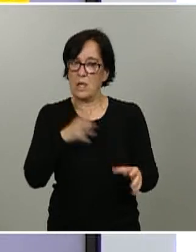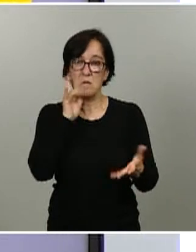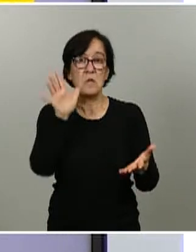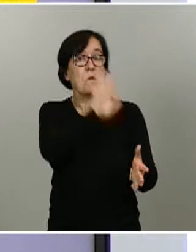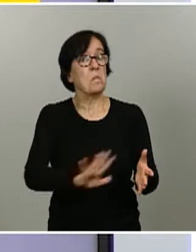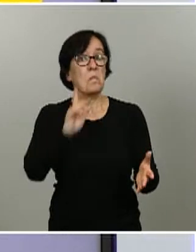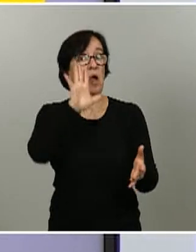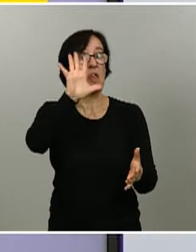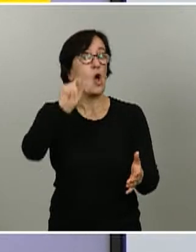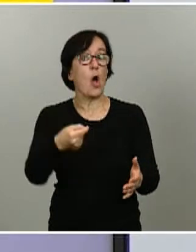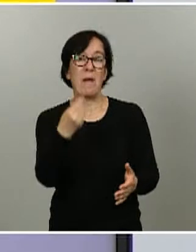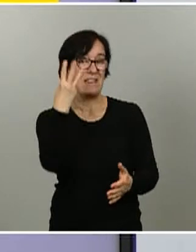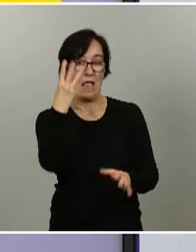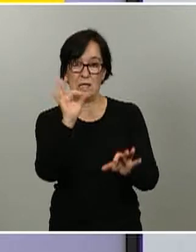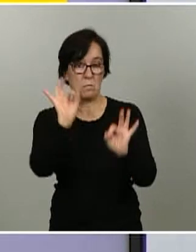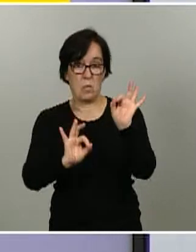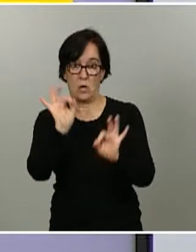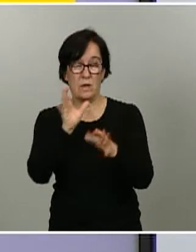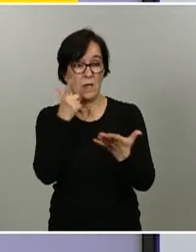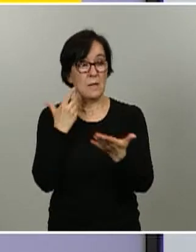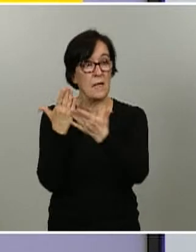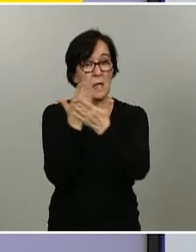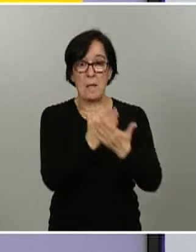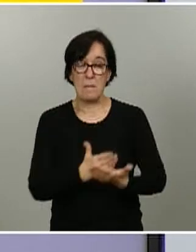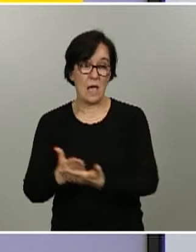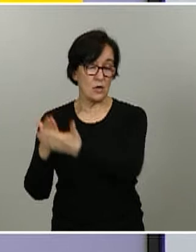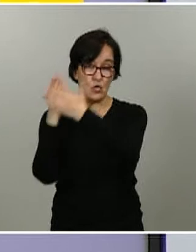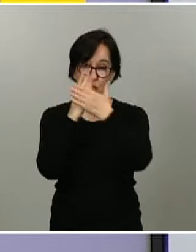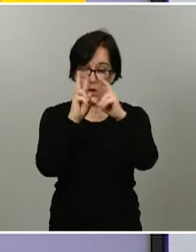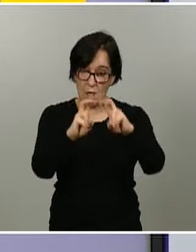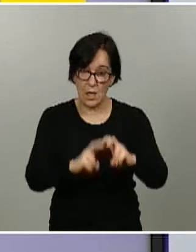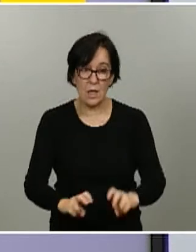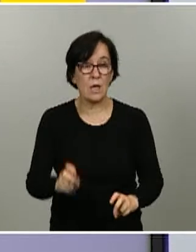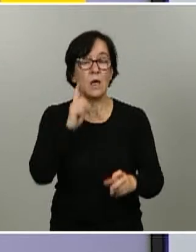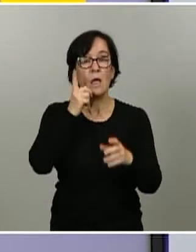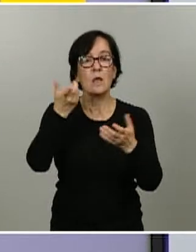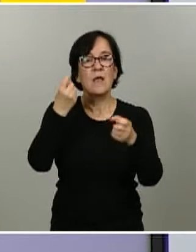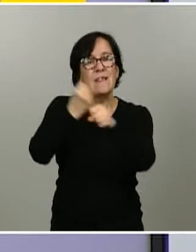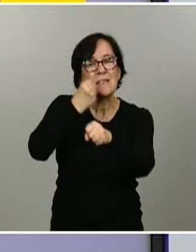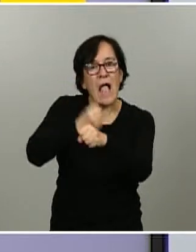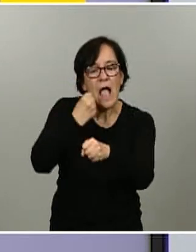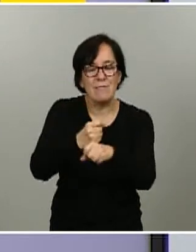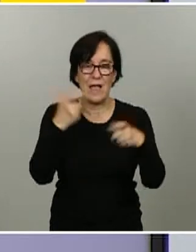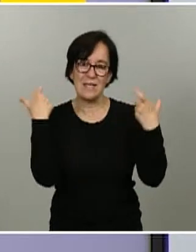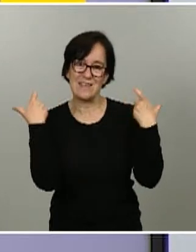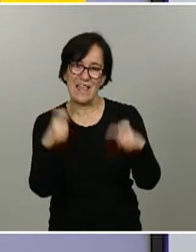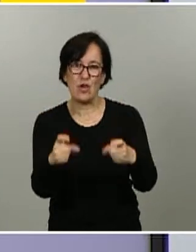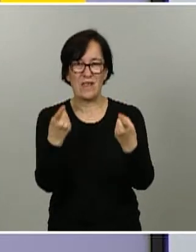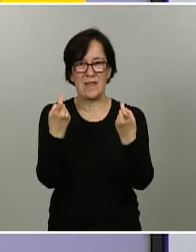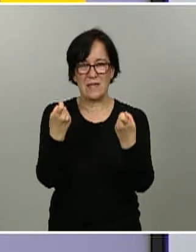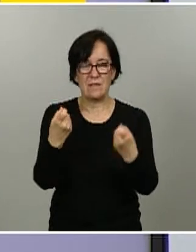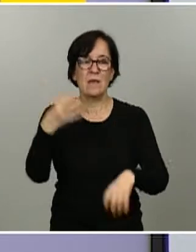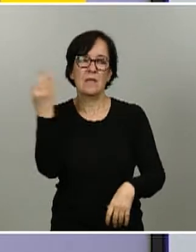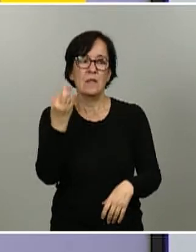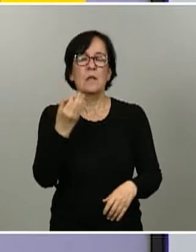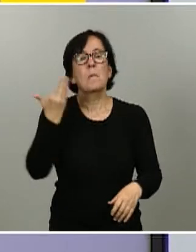,3. Y para estudiar adecuadamente los tipos de trabajo de los sectores esenciales, es importante tener